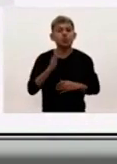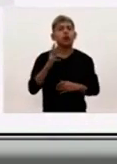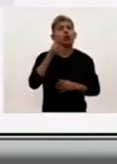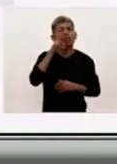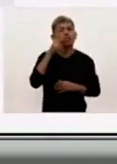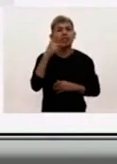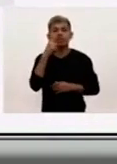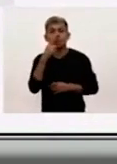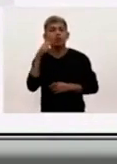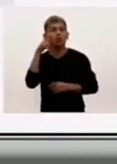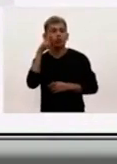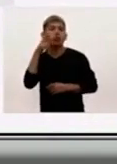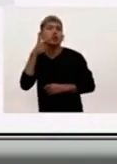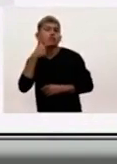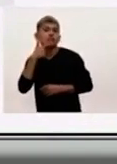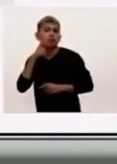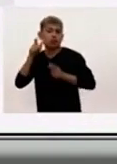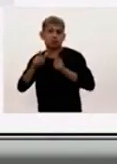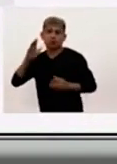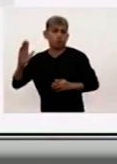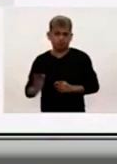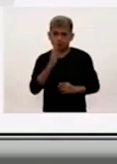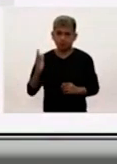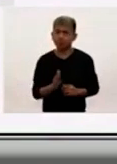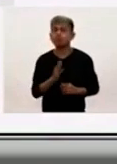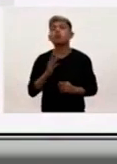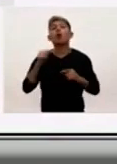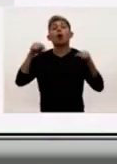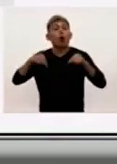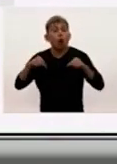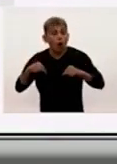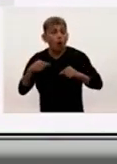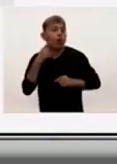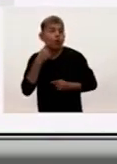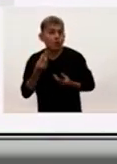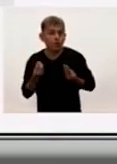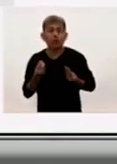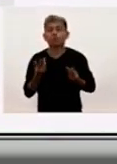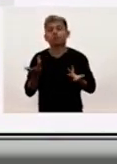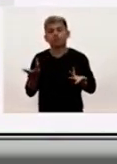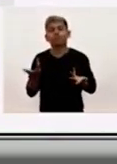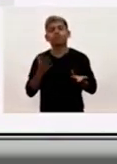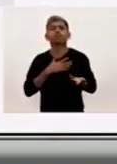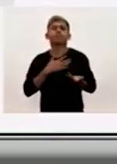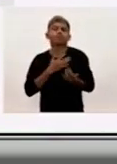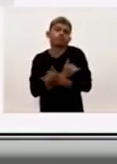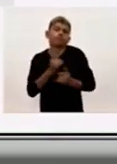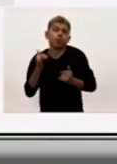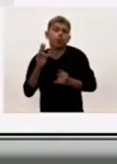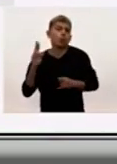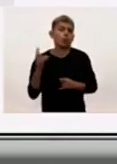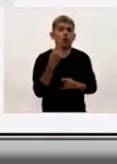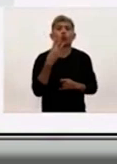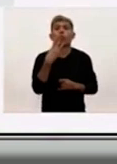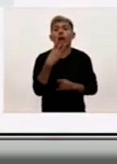.817 casos y en el día de la fecha debemos lamentar el fallecimiento